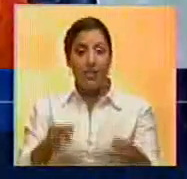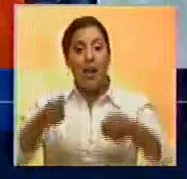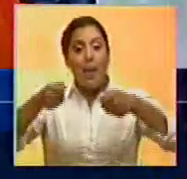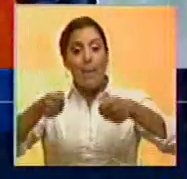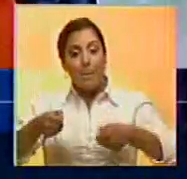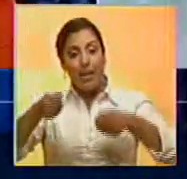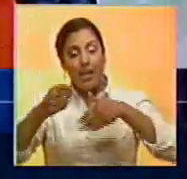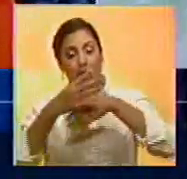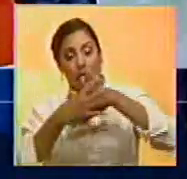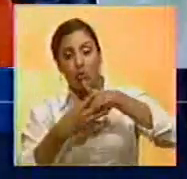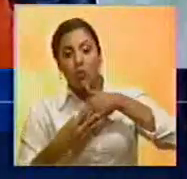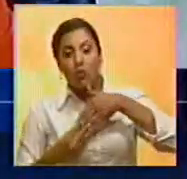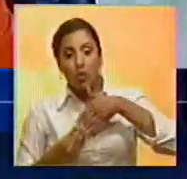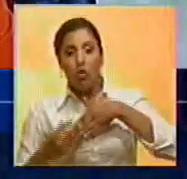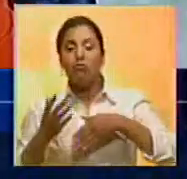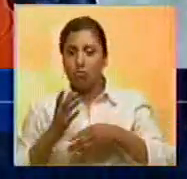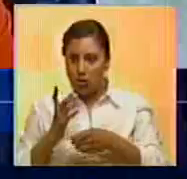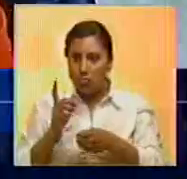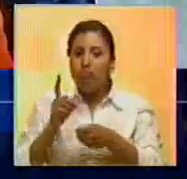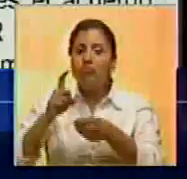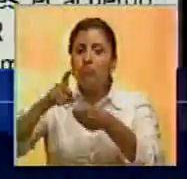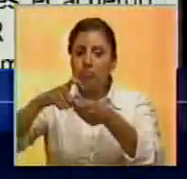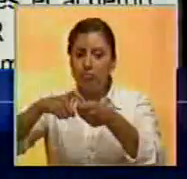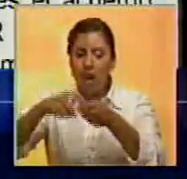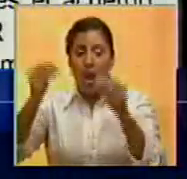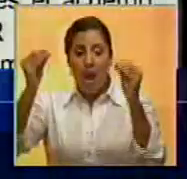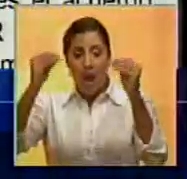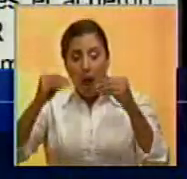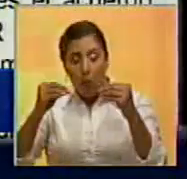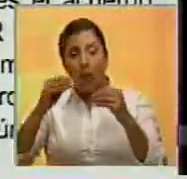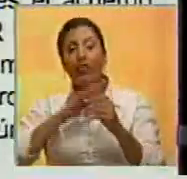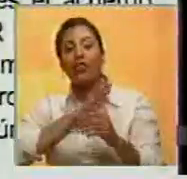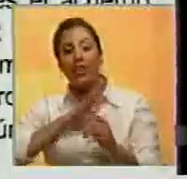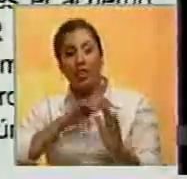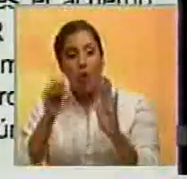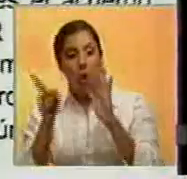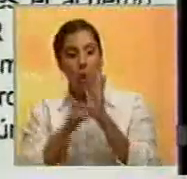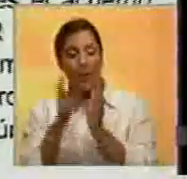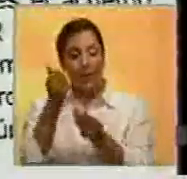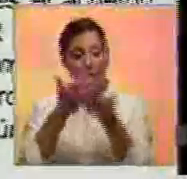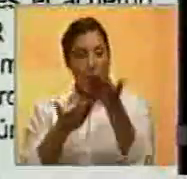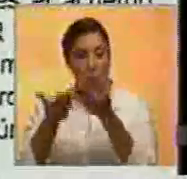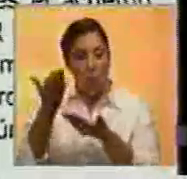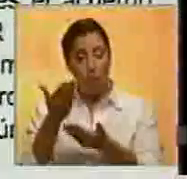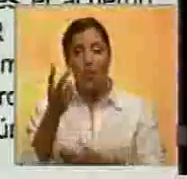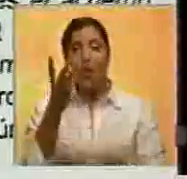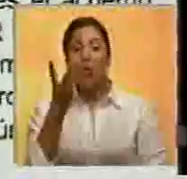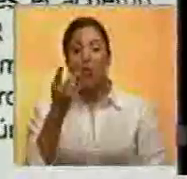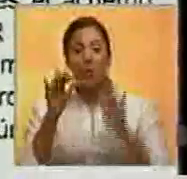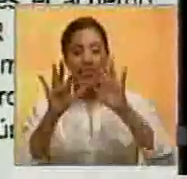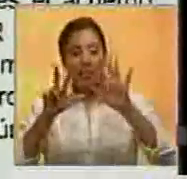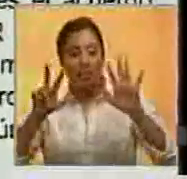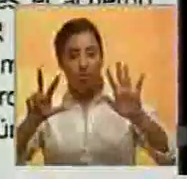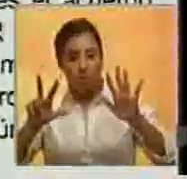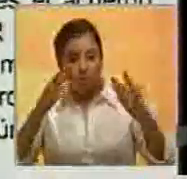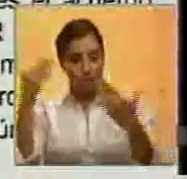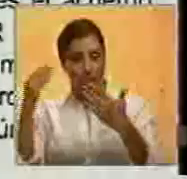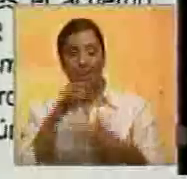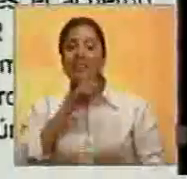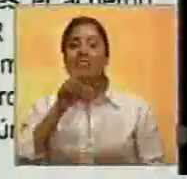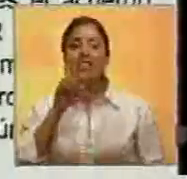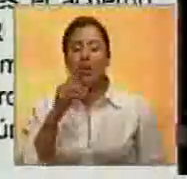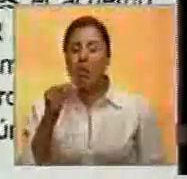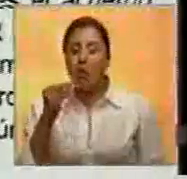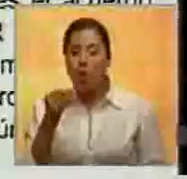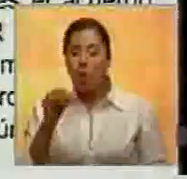Mercosur su adhesión al Acuerdo de Complementación Económica Nº 18, llamado